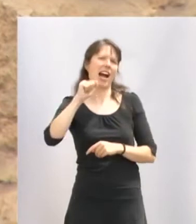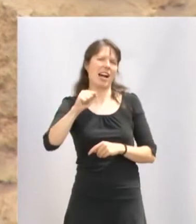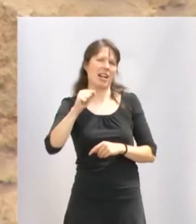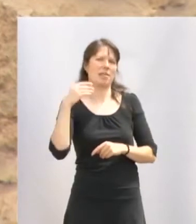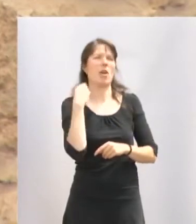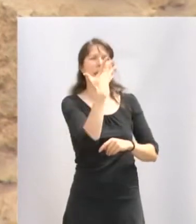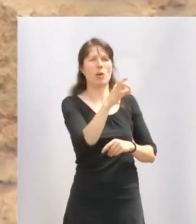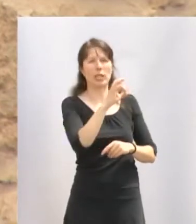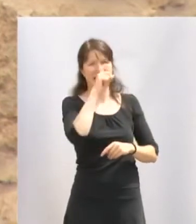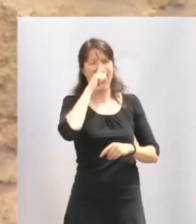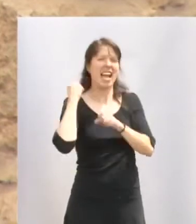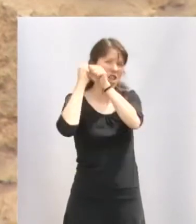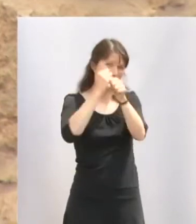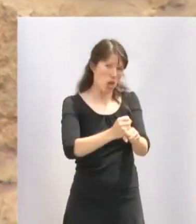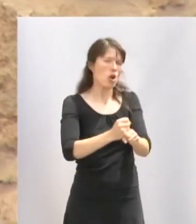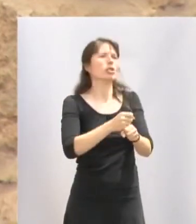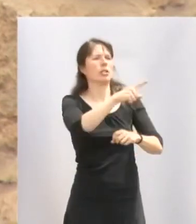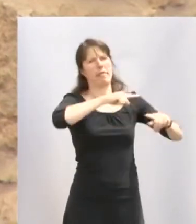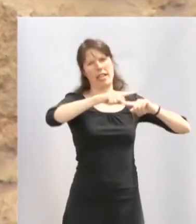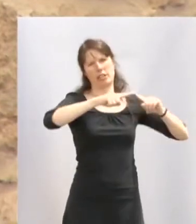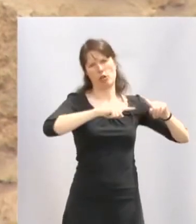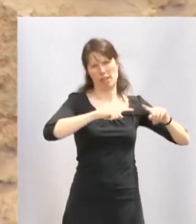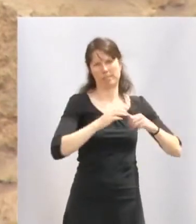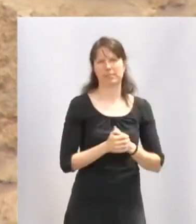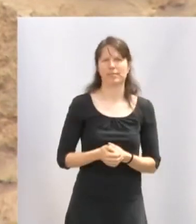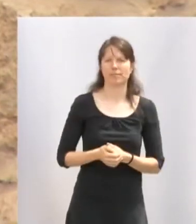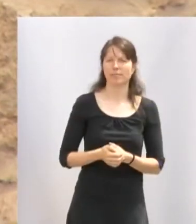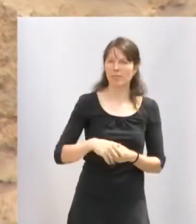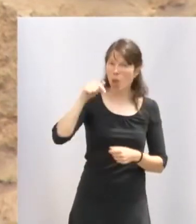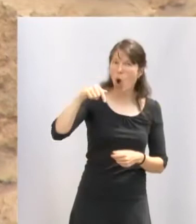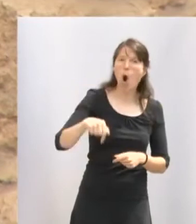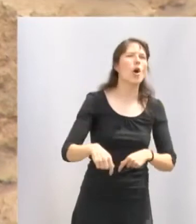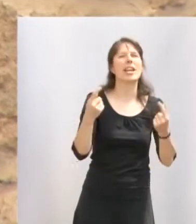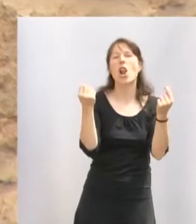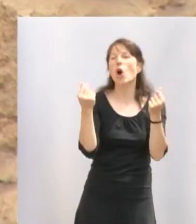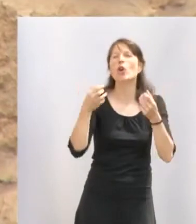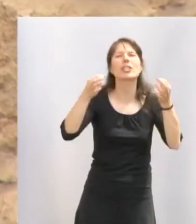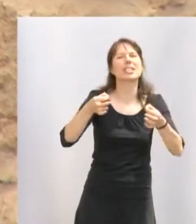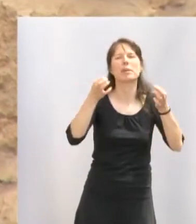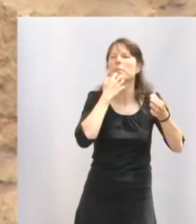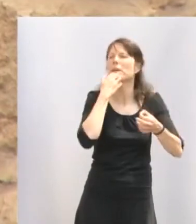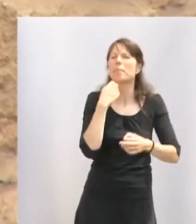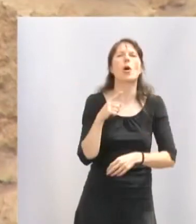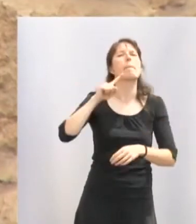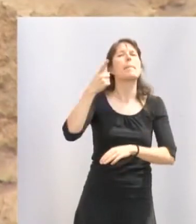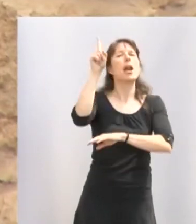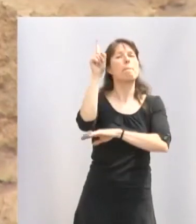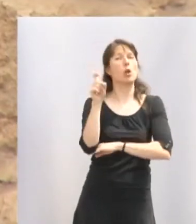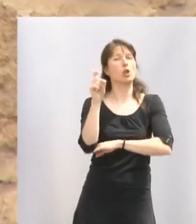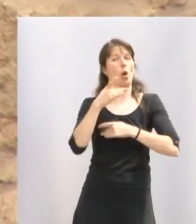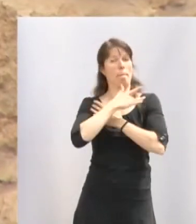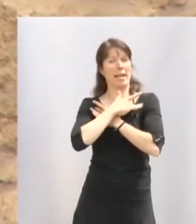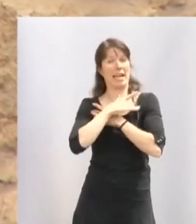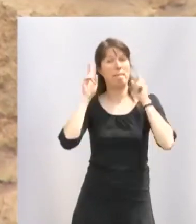al frente del grupo de danzas. Hoy no se concibe en Logroño una ofrenda del primer mosto a la Virgen de Balvanera sin la